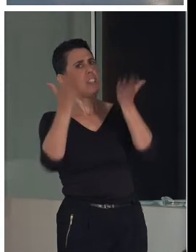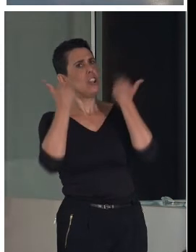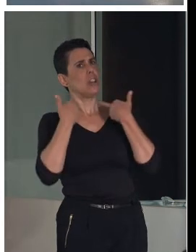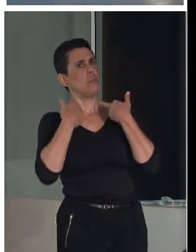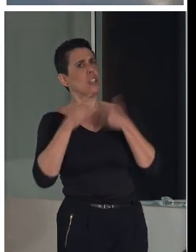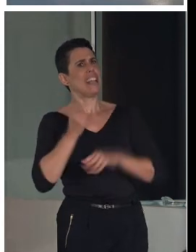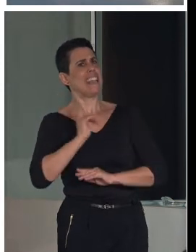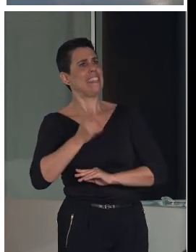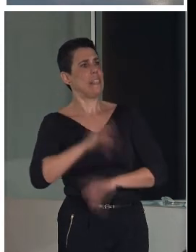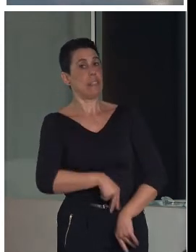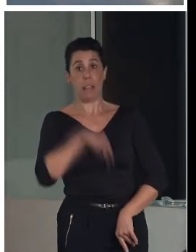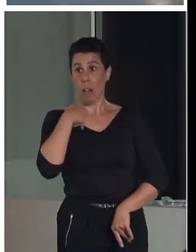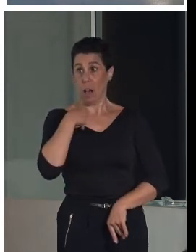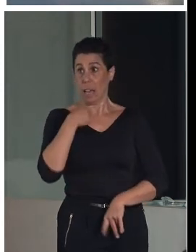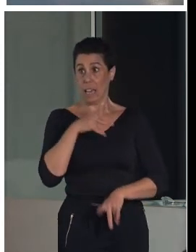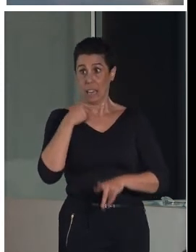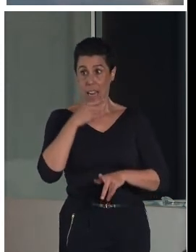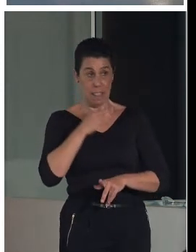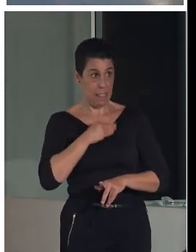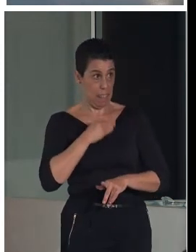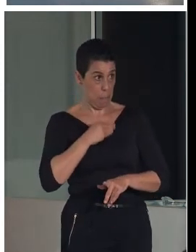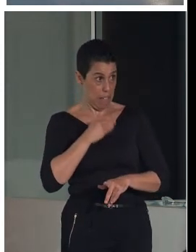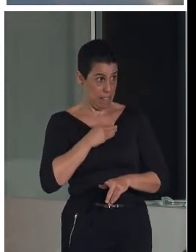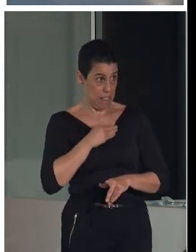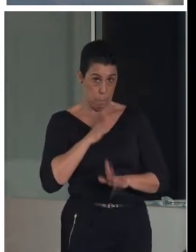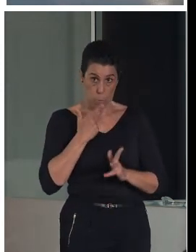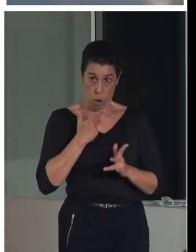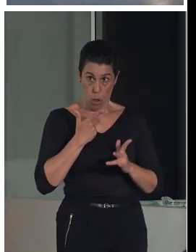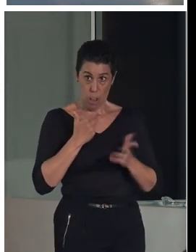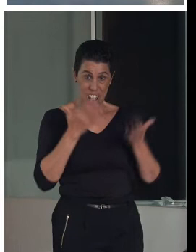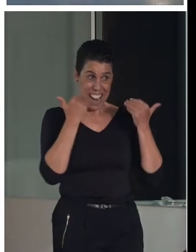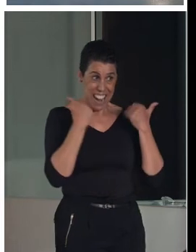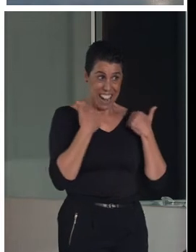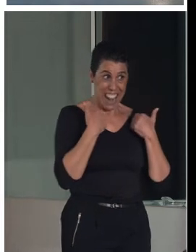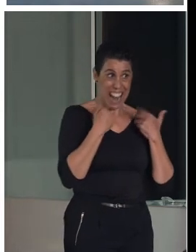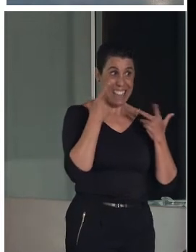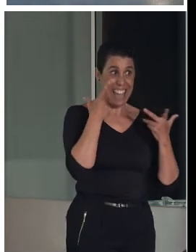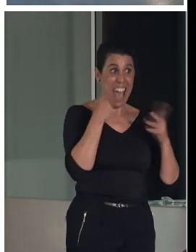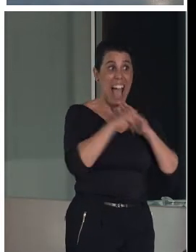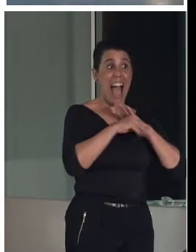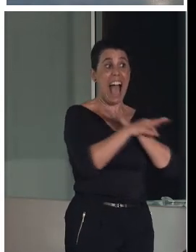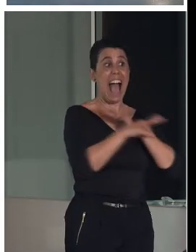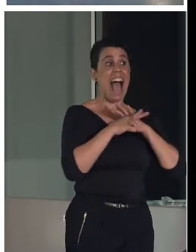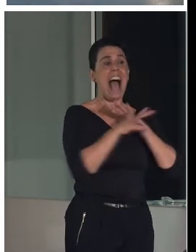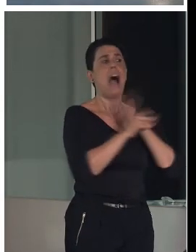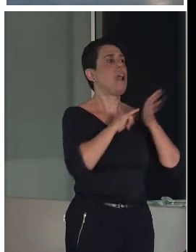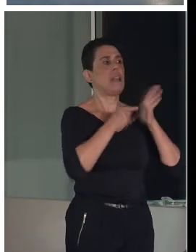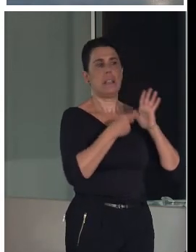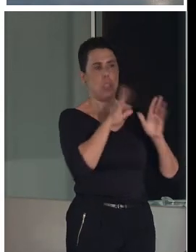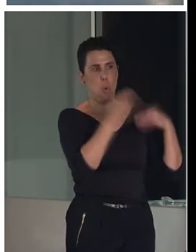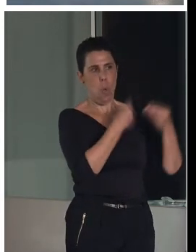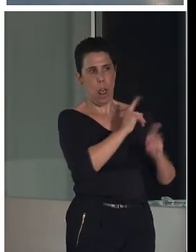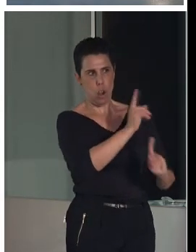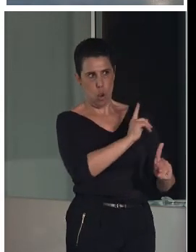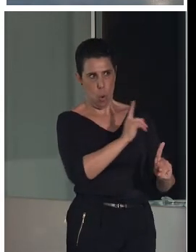Patrimonio. se lleva por la parte de arte mueble, no por la de arte inmueble, no por la de arquitectura, lo cual lleva